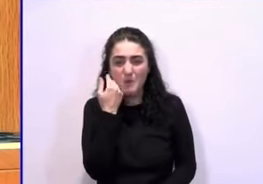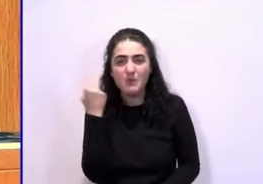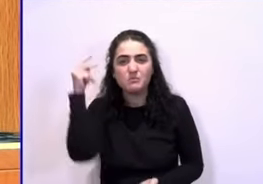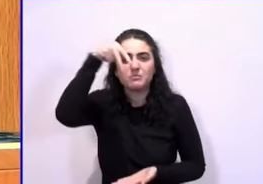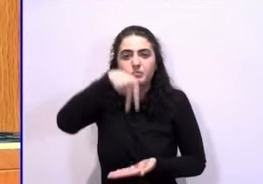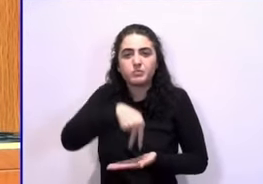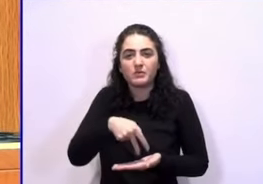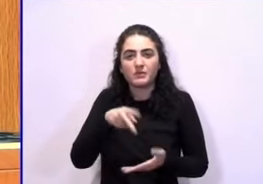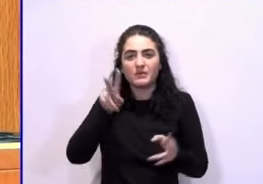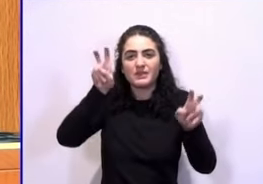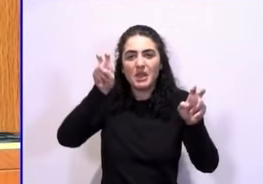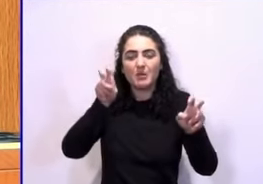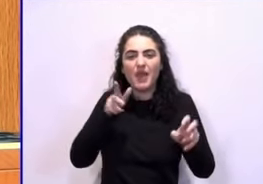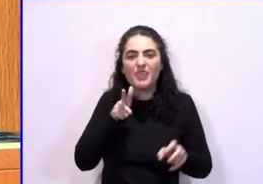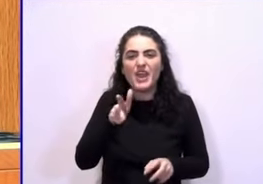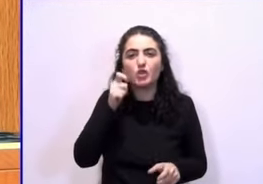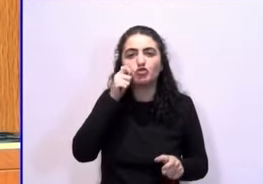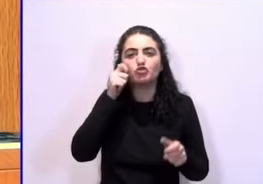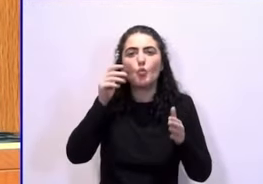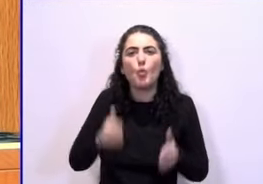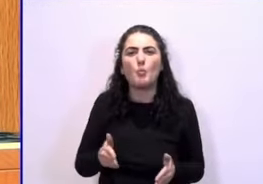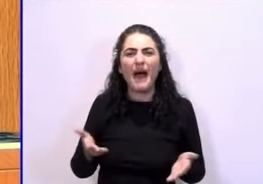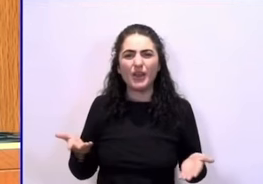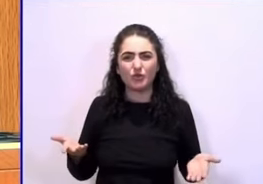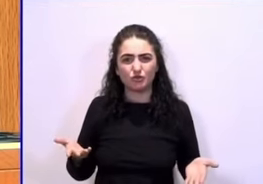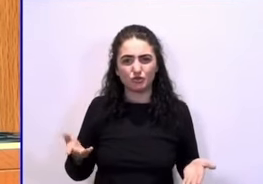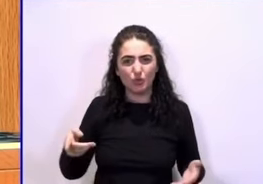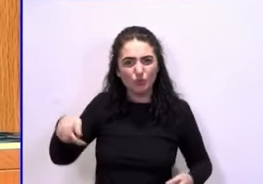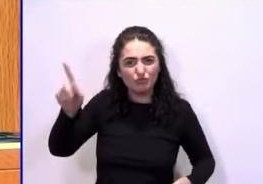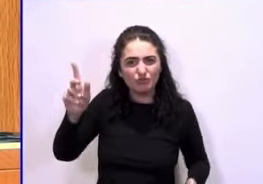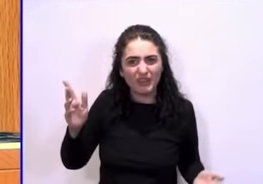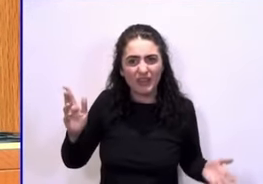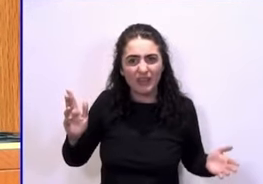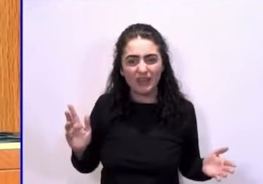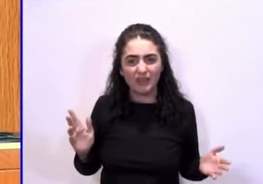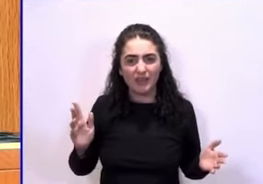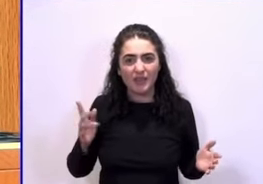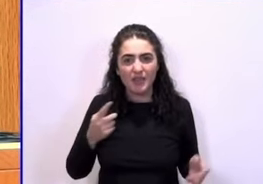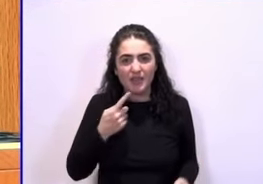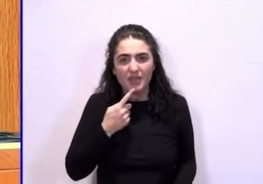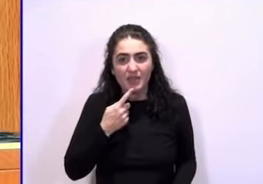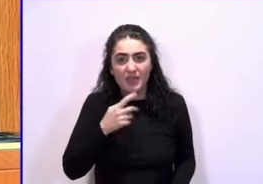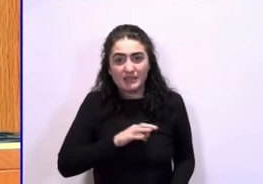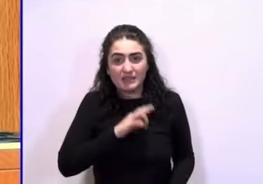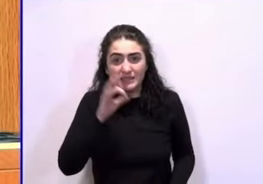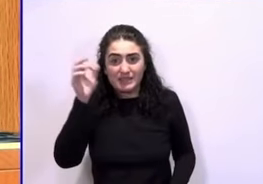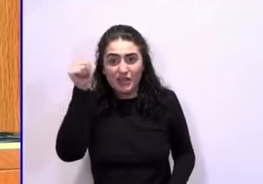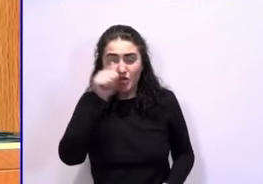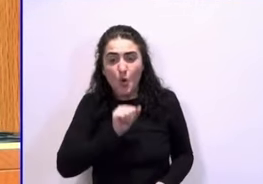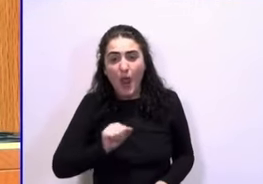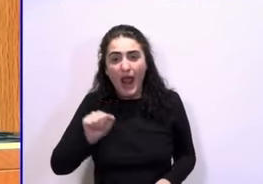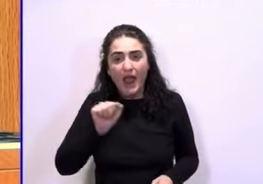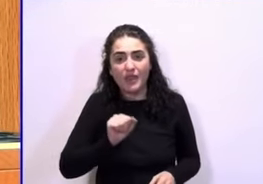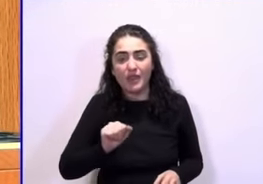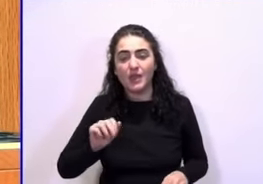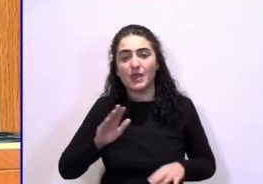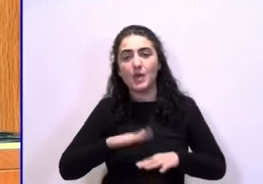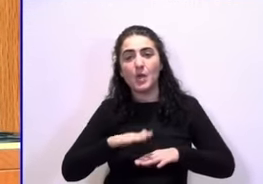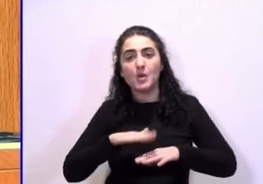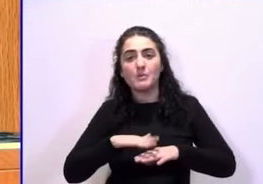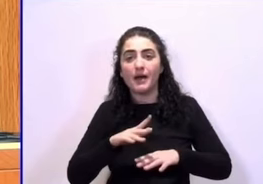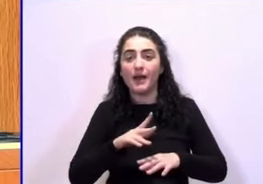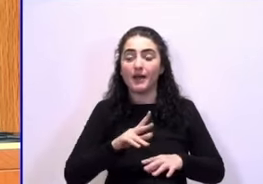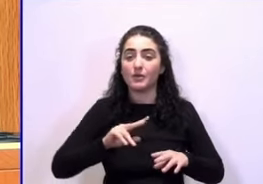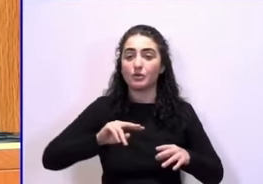humanos o viendo usted precisamente, claro, no ha sacado al señor Alacid para que nos hable de los caídos por